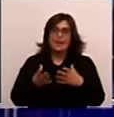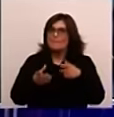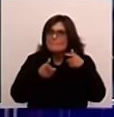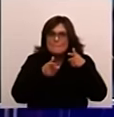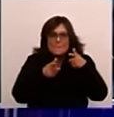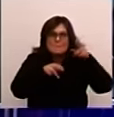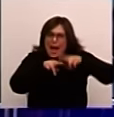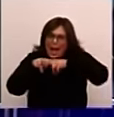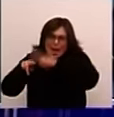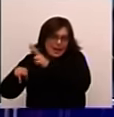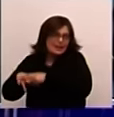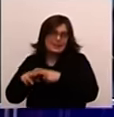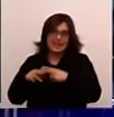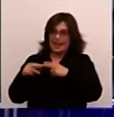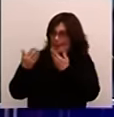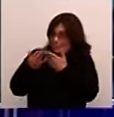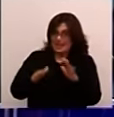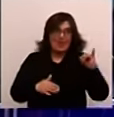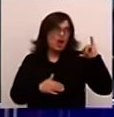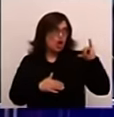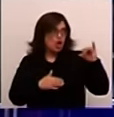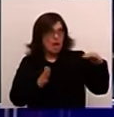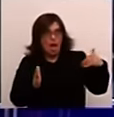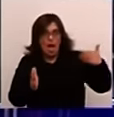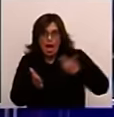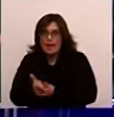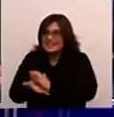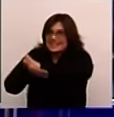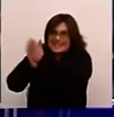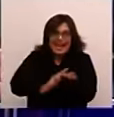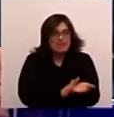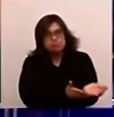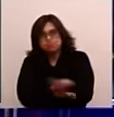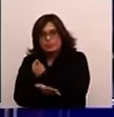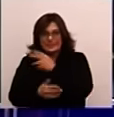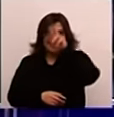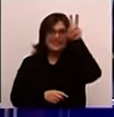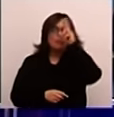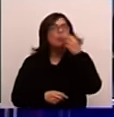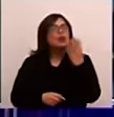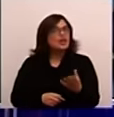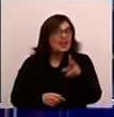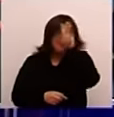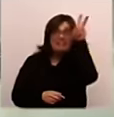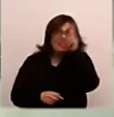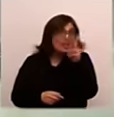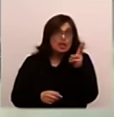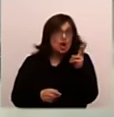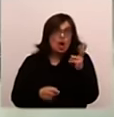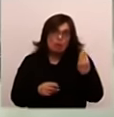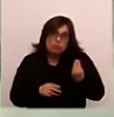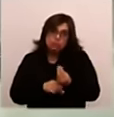se venían dando desde la época colonial. La idea de exterminar y sacar de la tierra al indio, porque el indio no ingresaba al sistema.